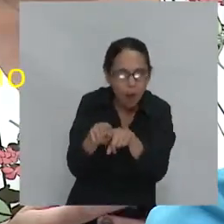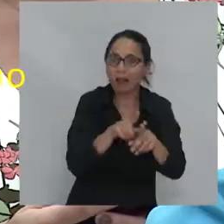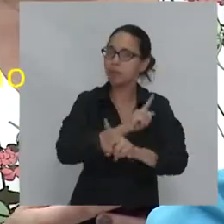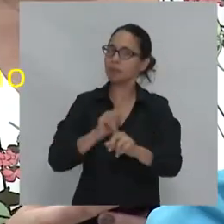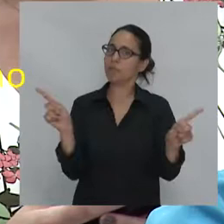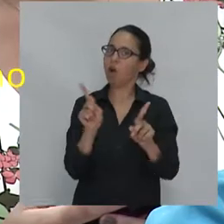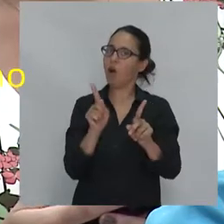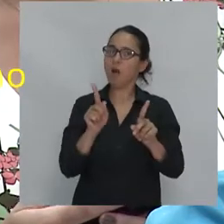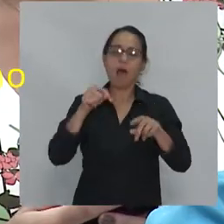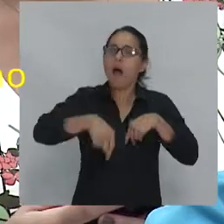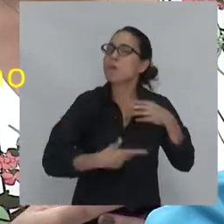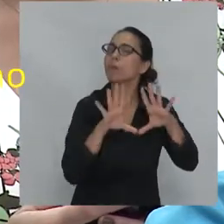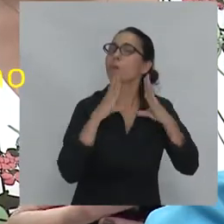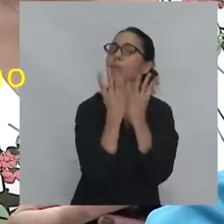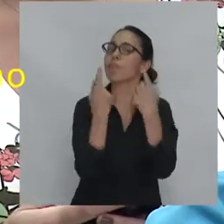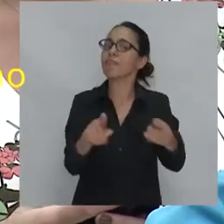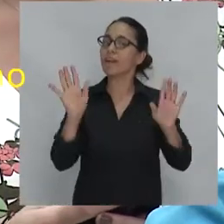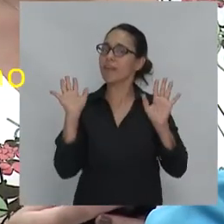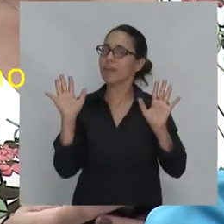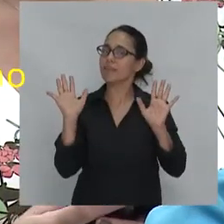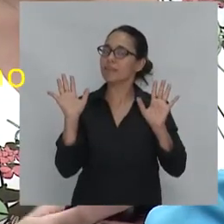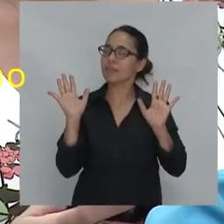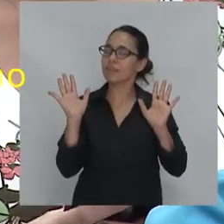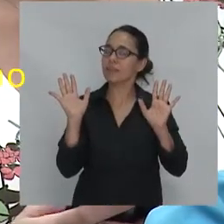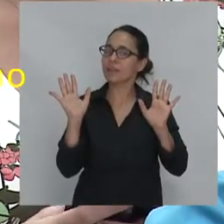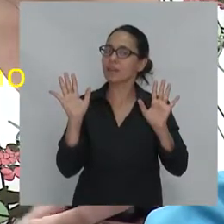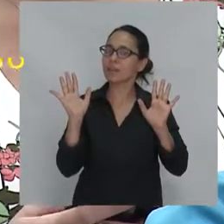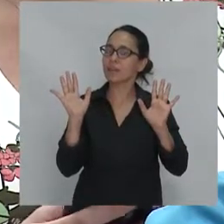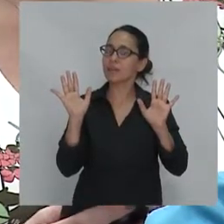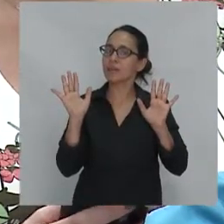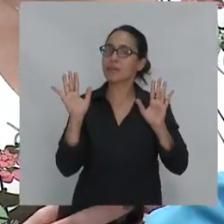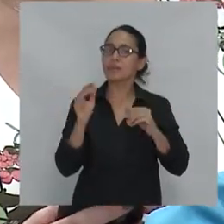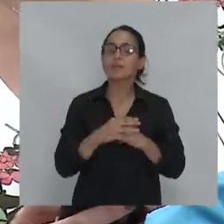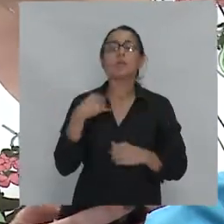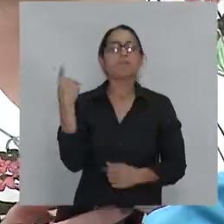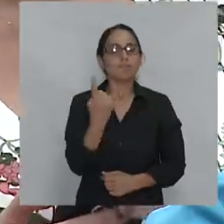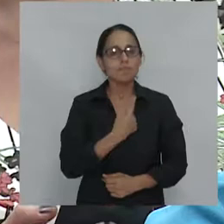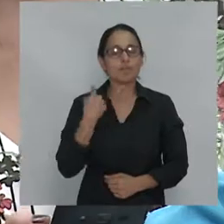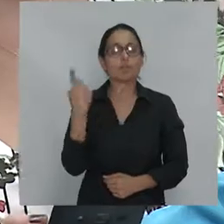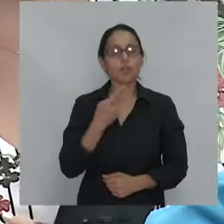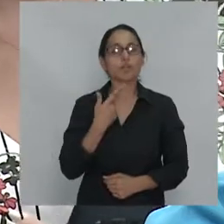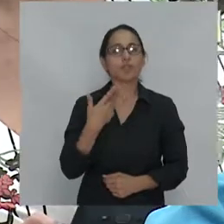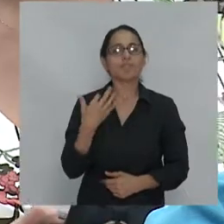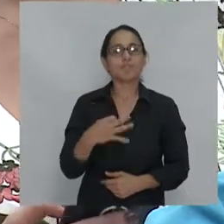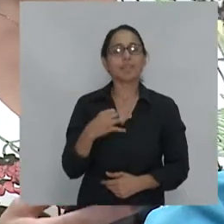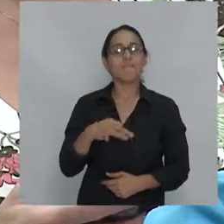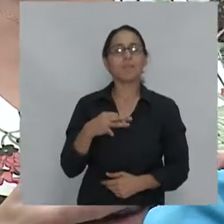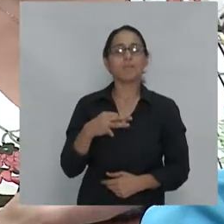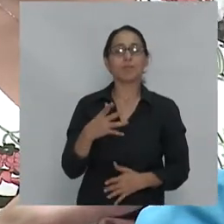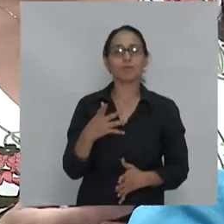un mundo diferente y nosotros tenemos que reconocer